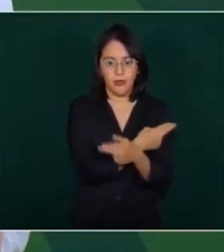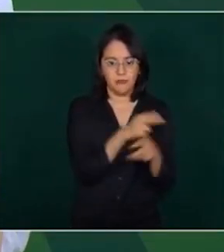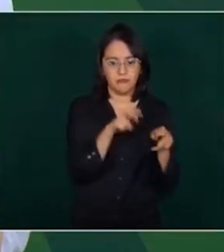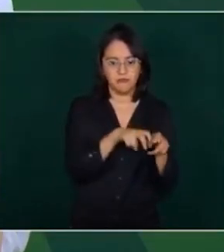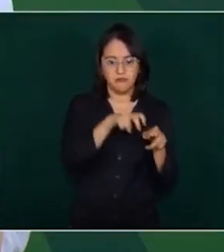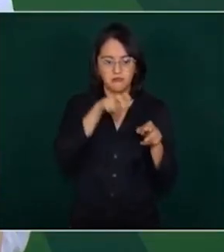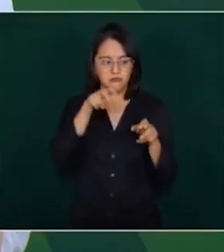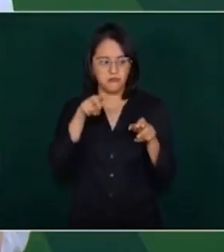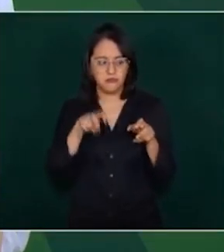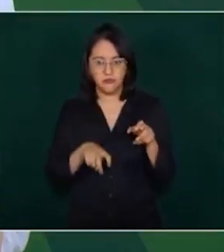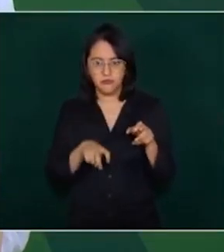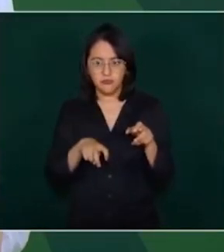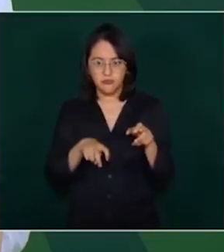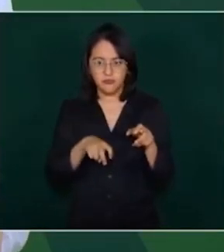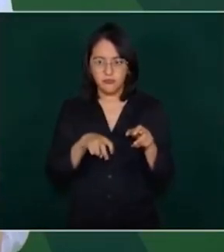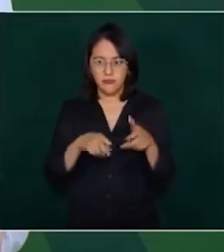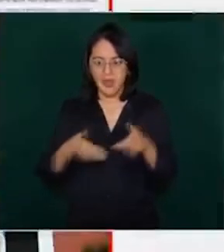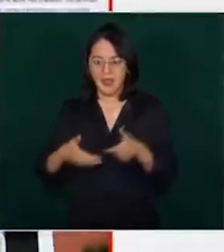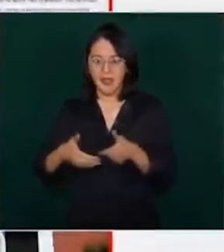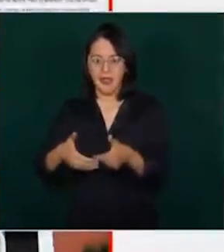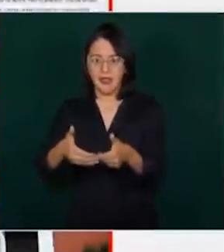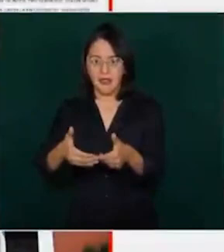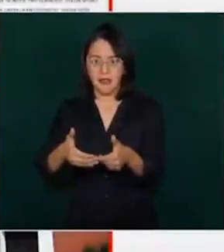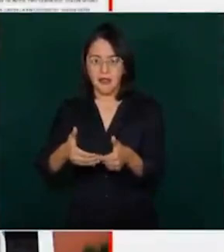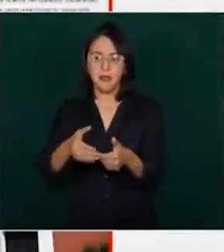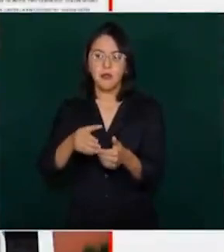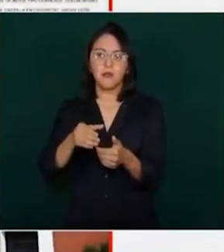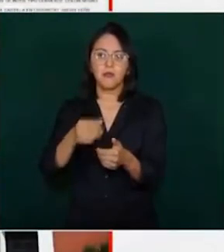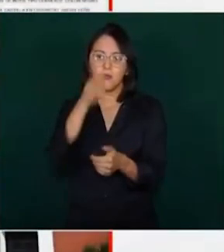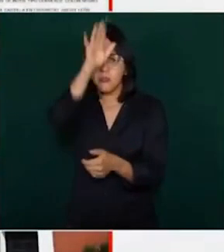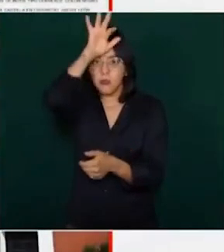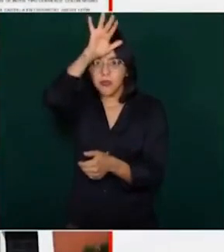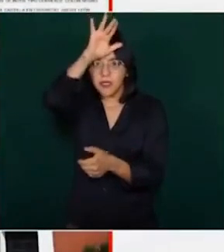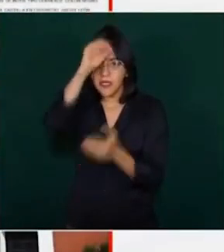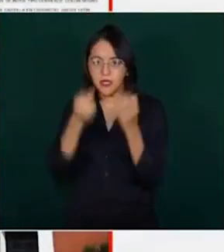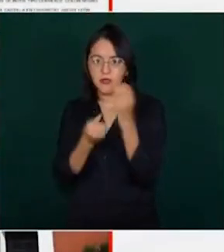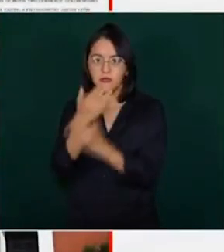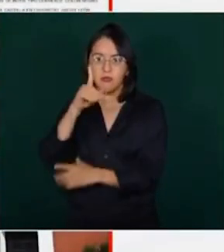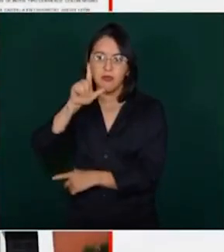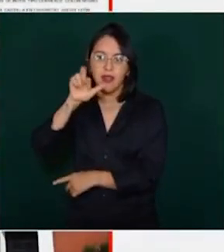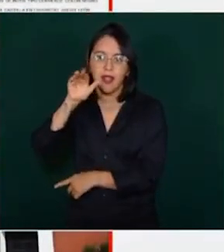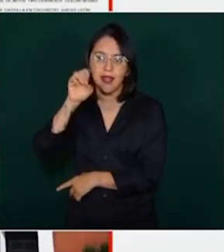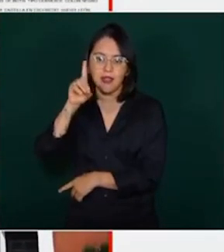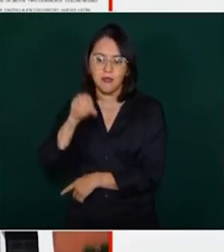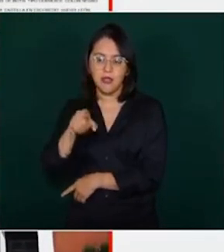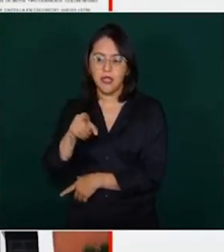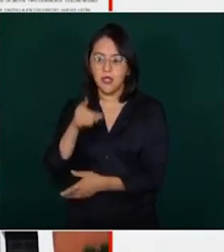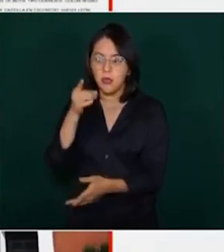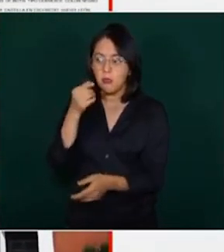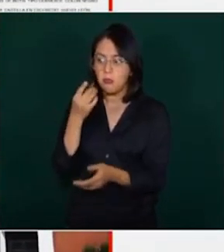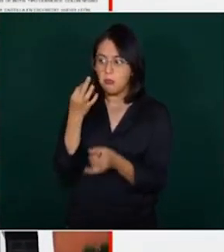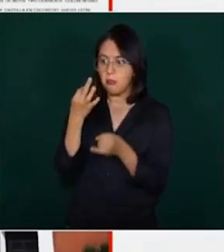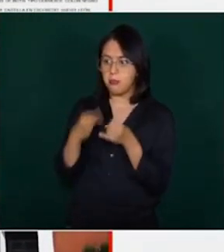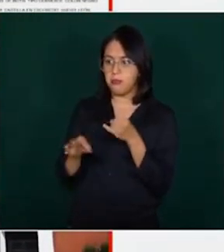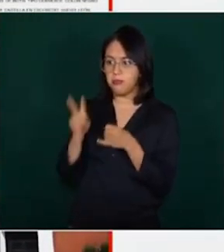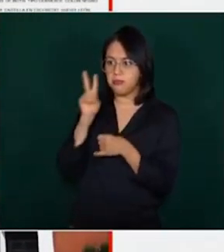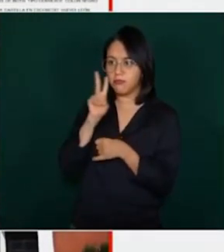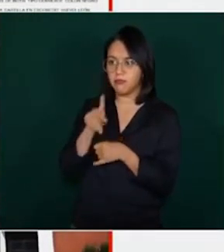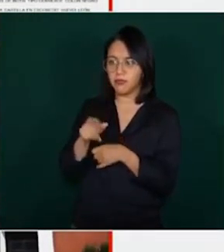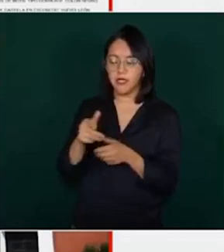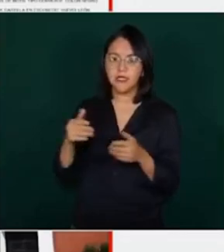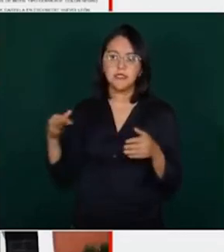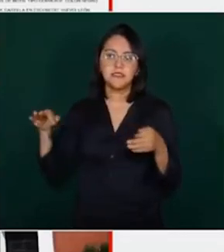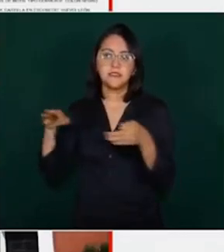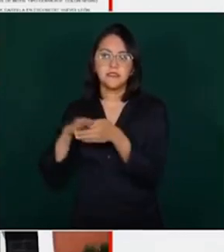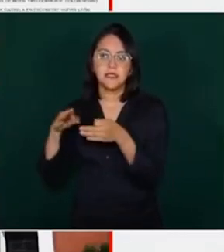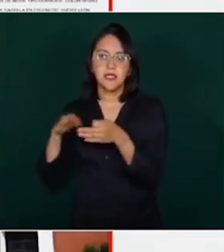Monterrey-Nuevo Laredo, donde fue vista por última ocasión a un costado de la empresa